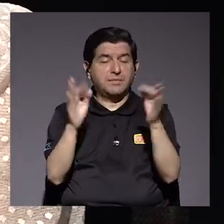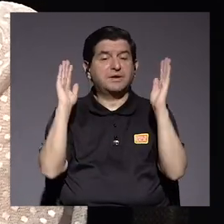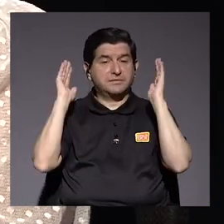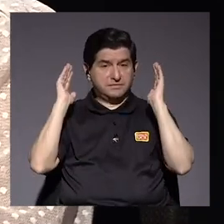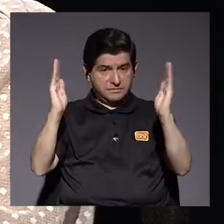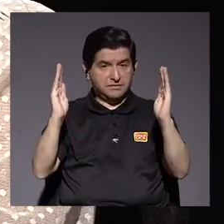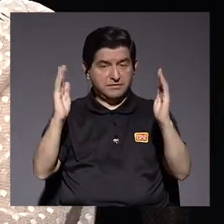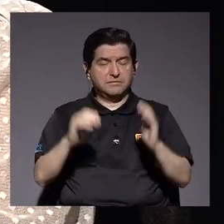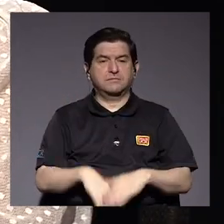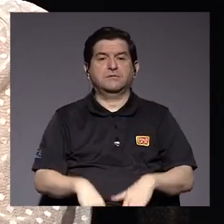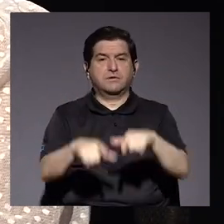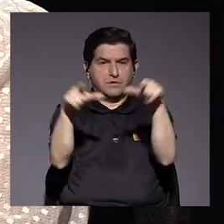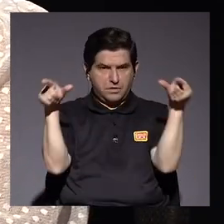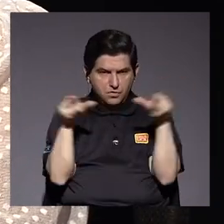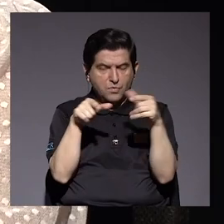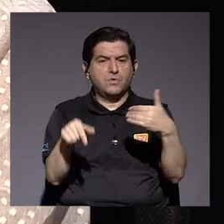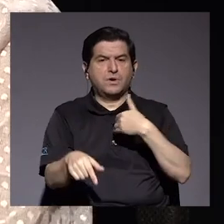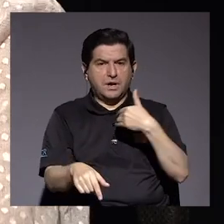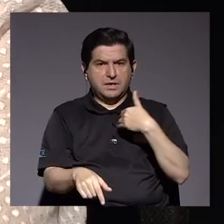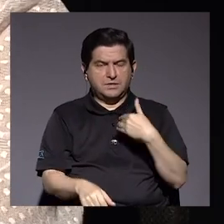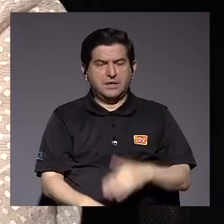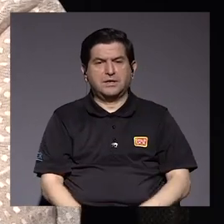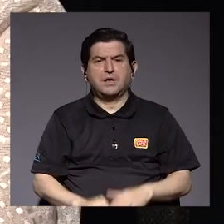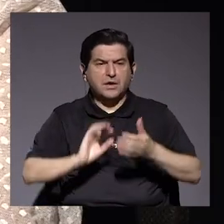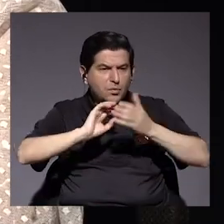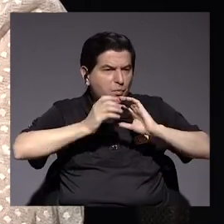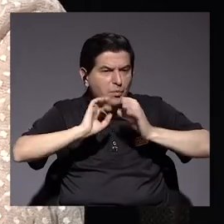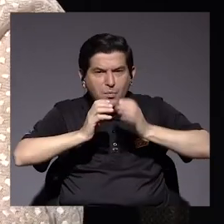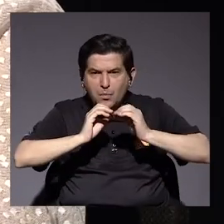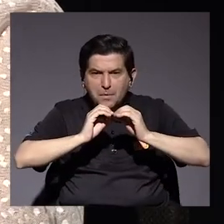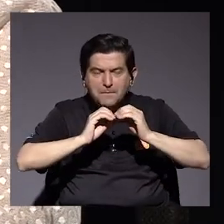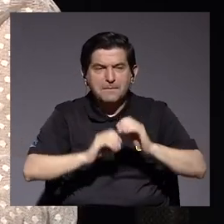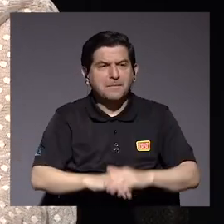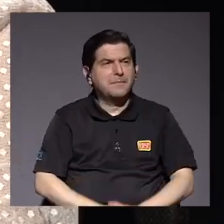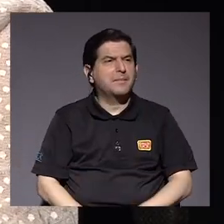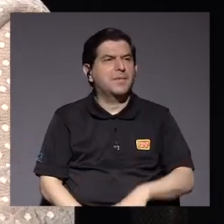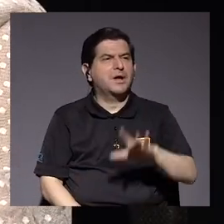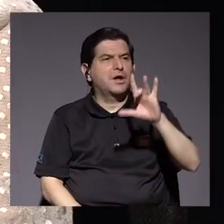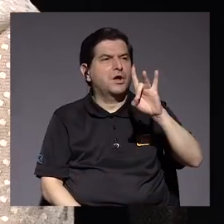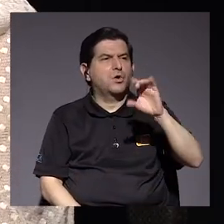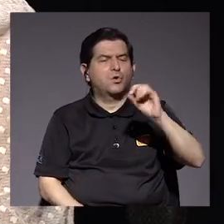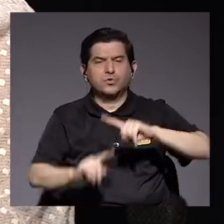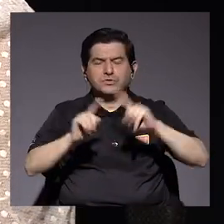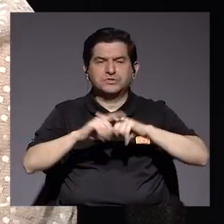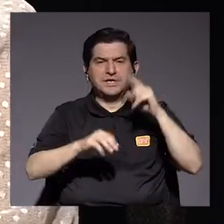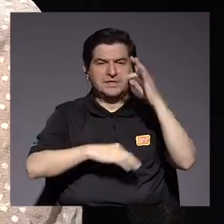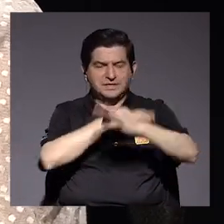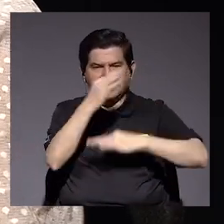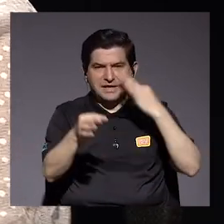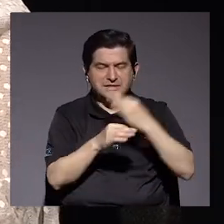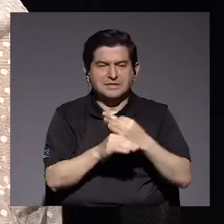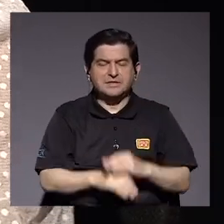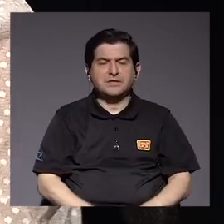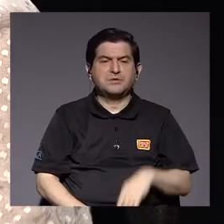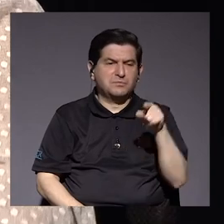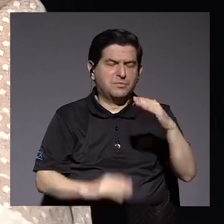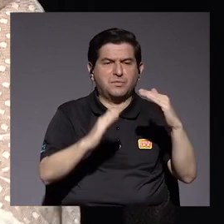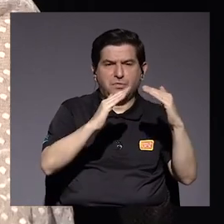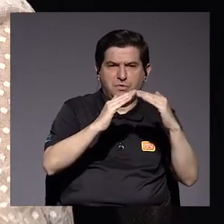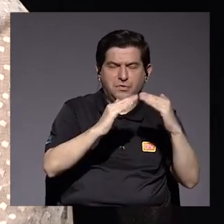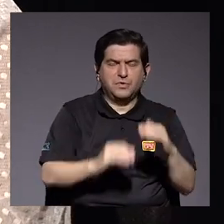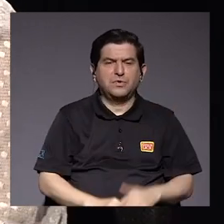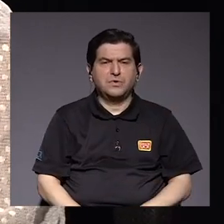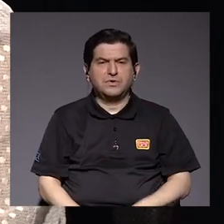enorme es una zona que tiene una cantidad como 80 diferentes tipos de hospedajes 150